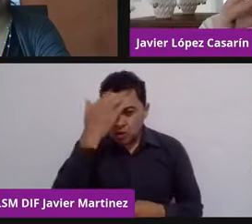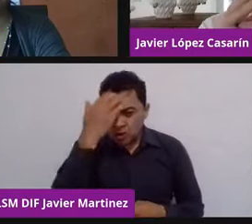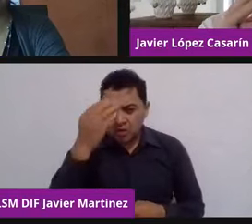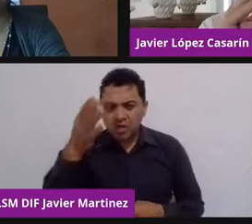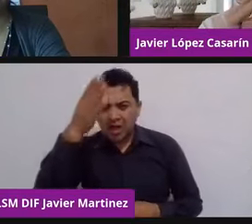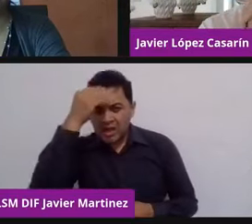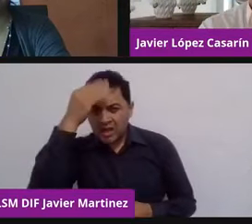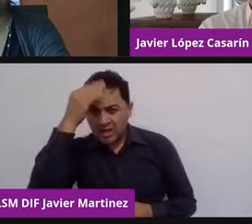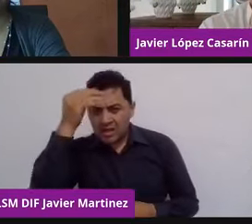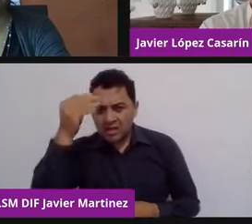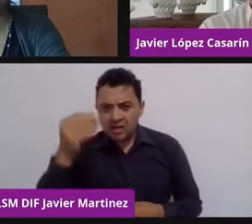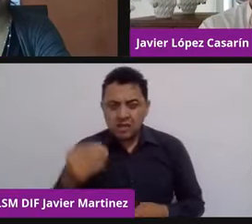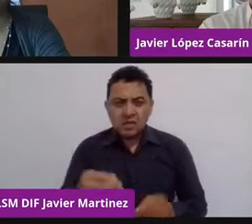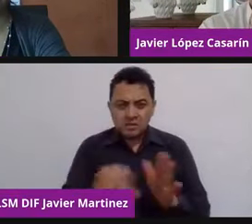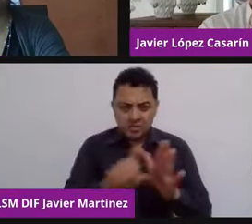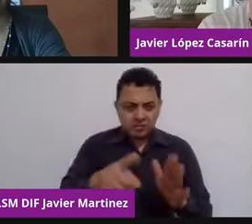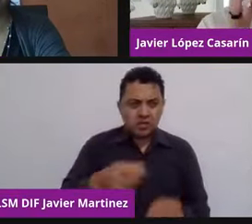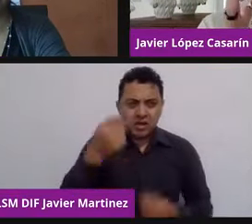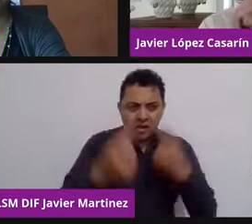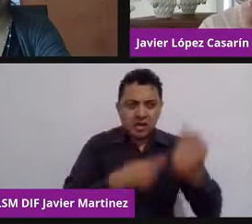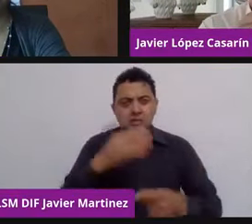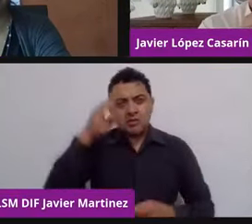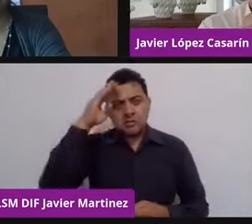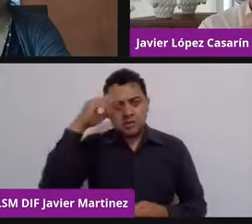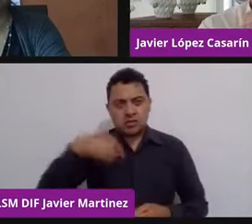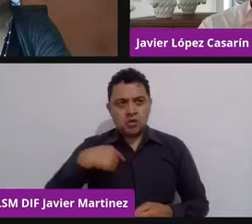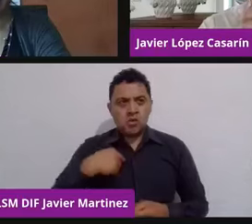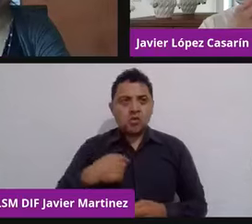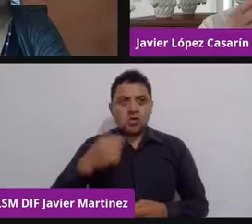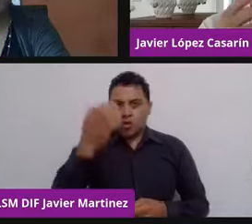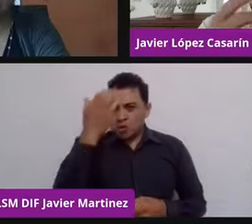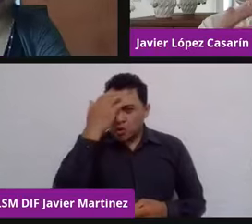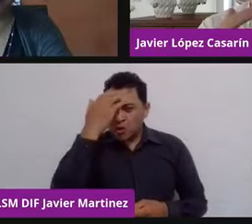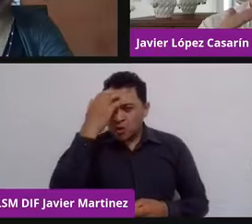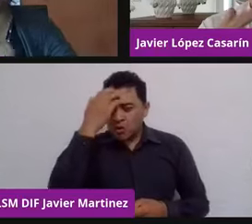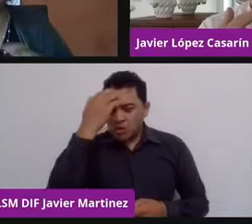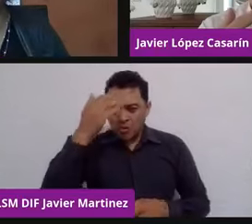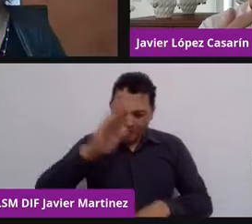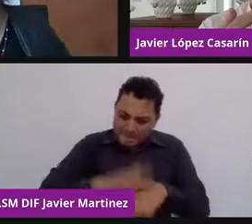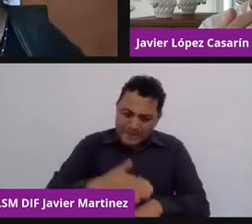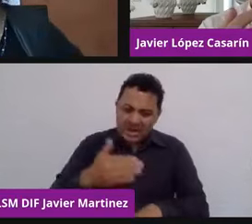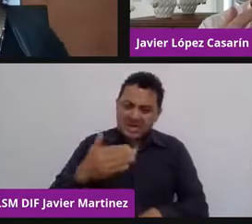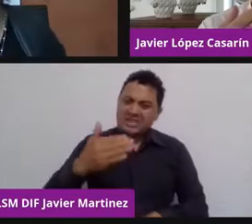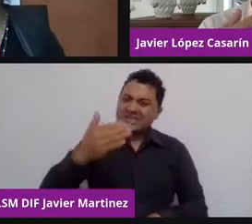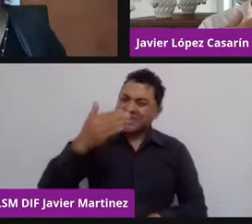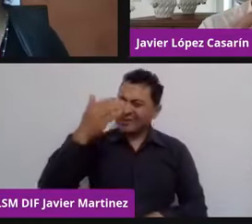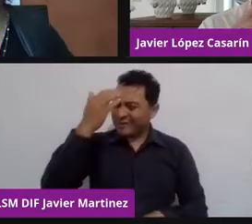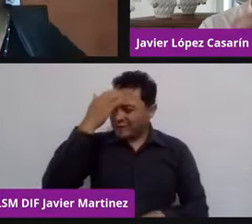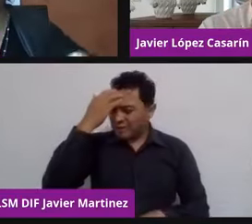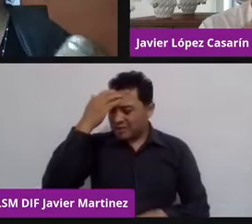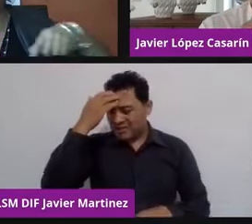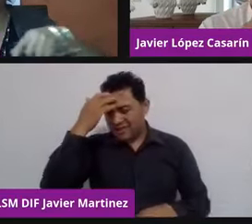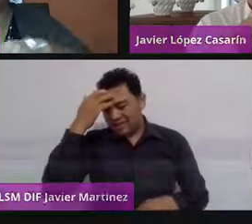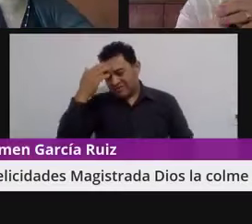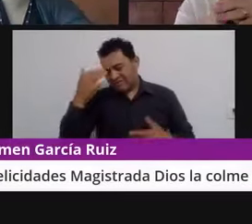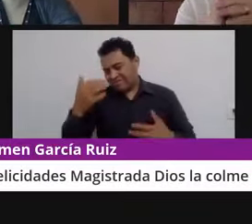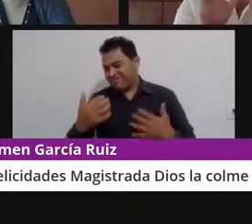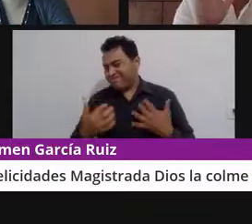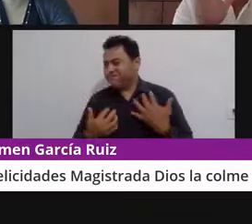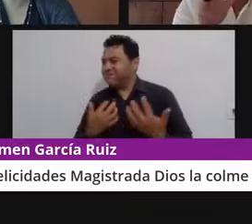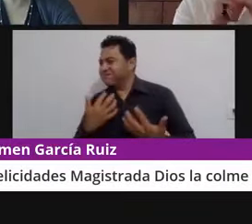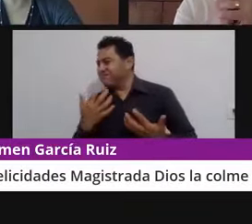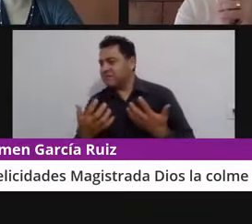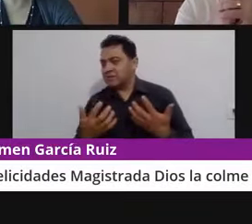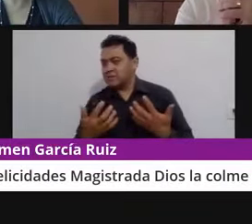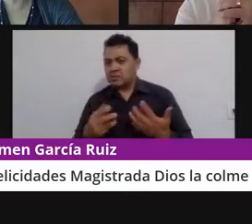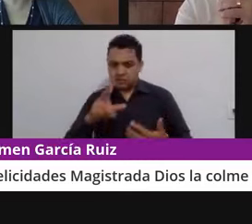dice, que la medida que más conozco de repente me siento más angustiado. Bueno, pues sí, es parte de, y son parte de las responsabilidades que tenemos que hacer. No se vale no querer conocer